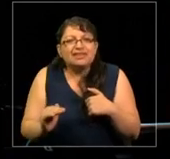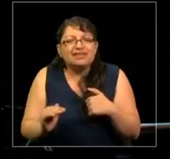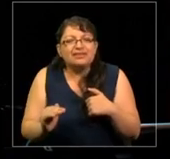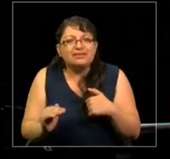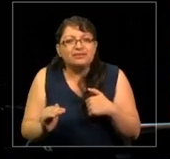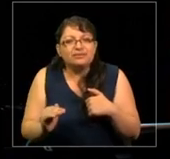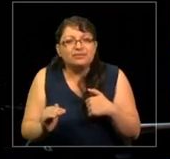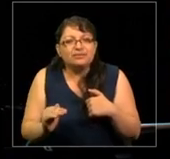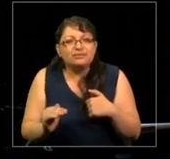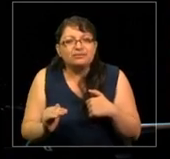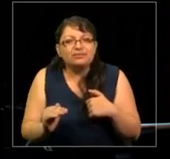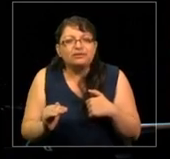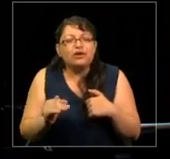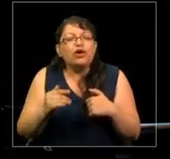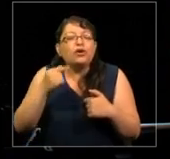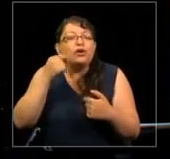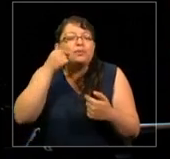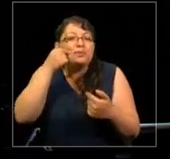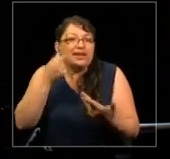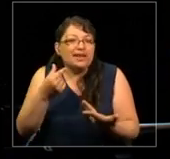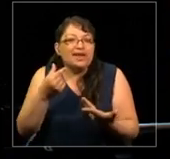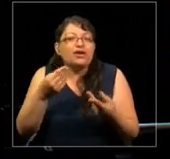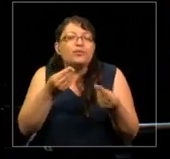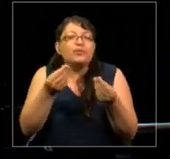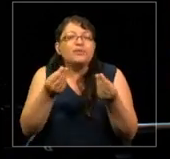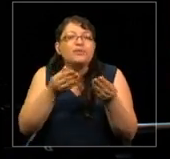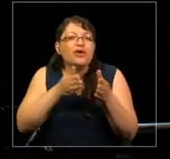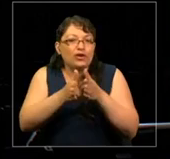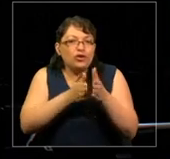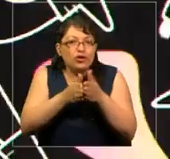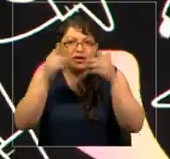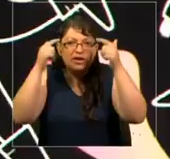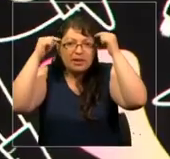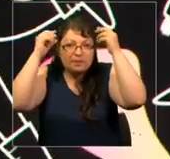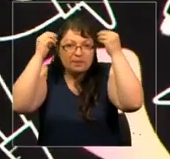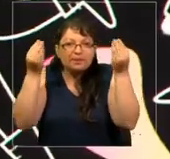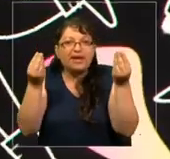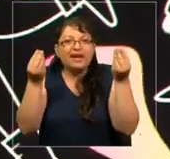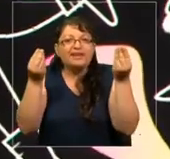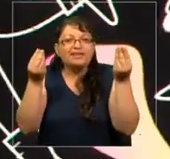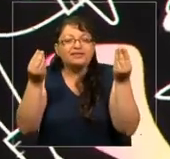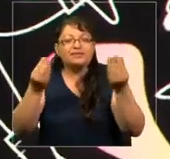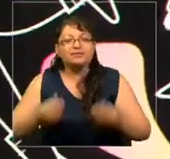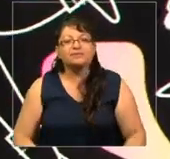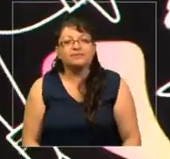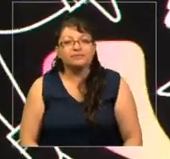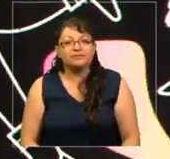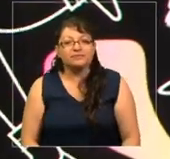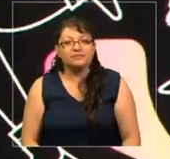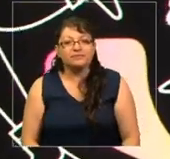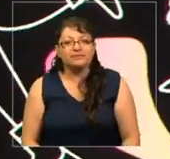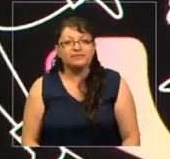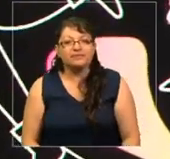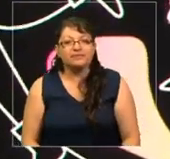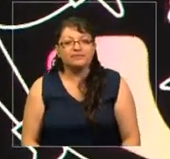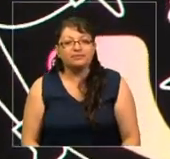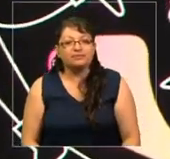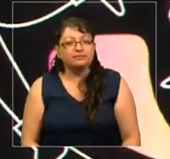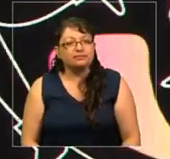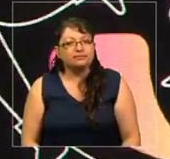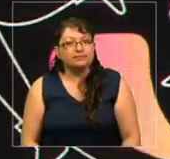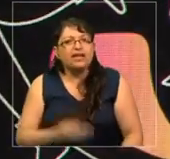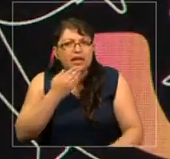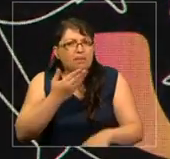piel de color de chocolate, con este pelo que no tenía este personaje, también podían